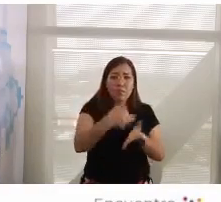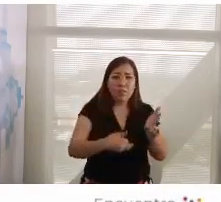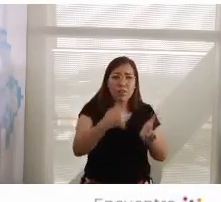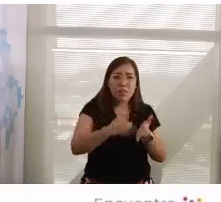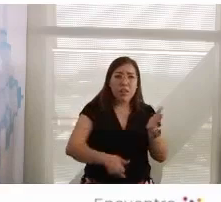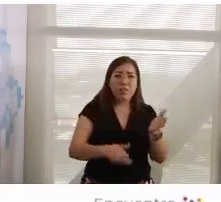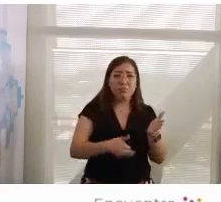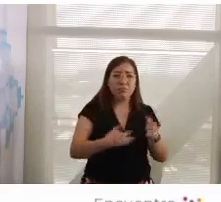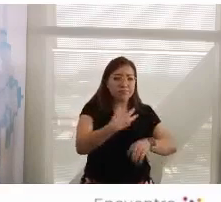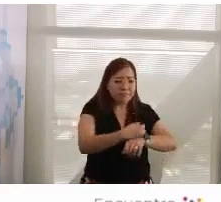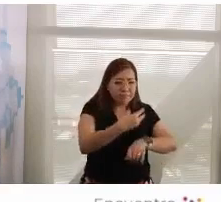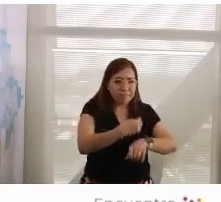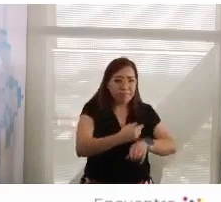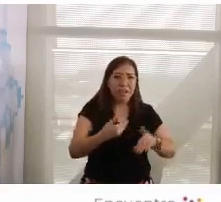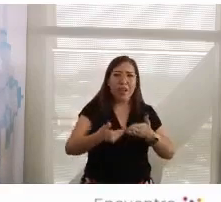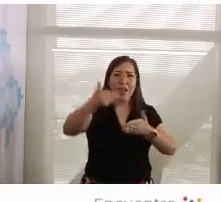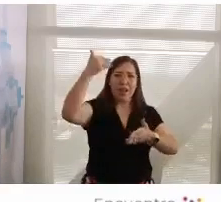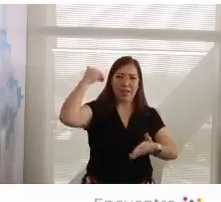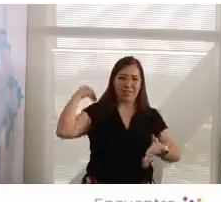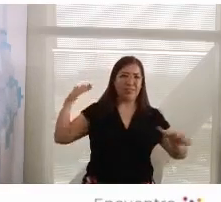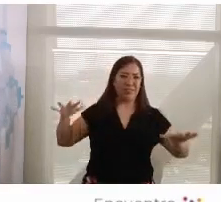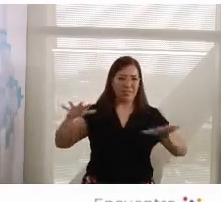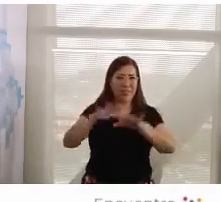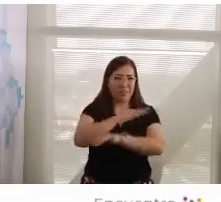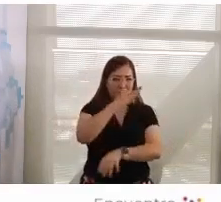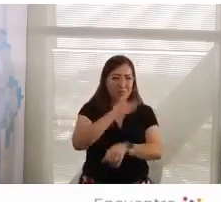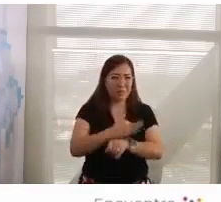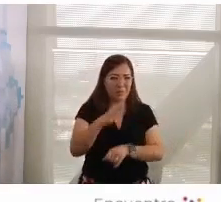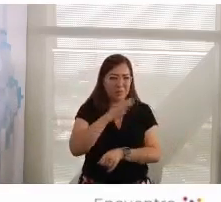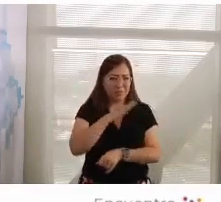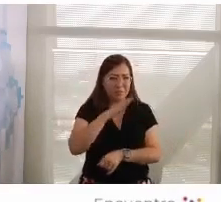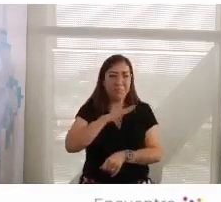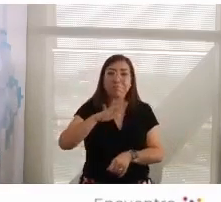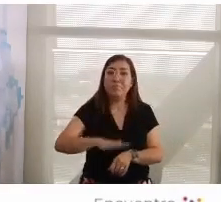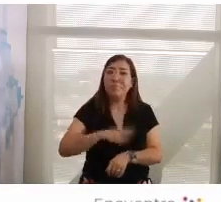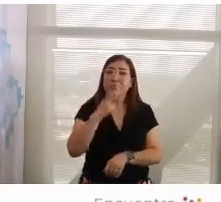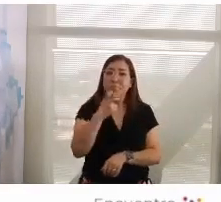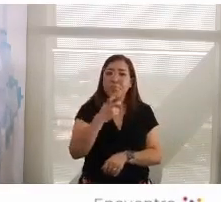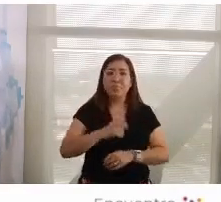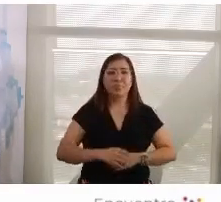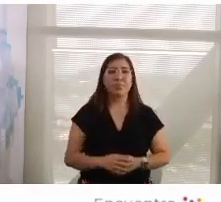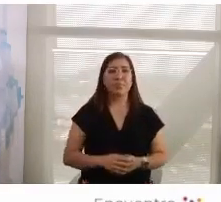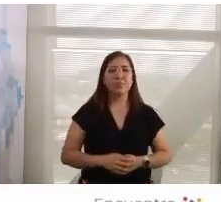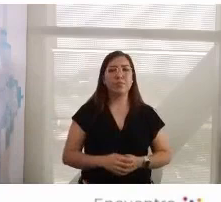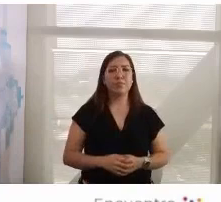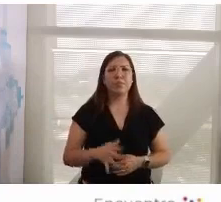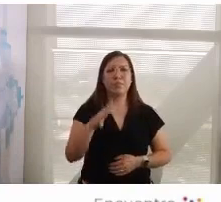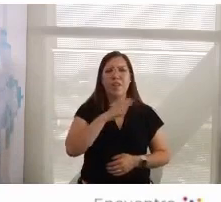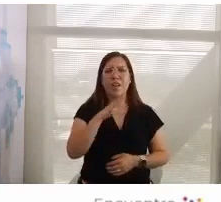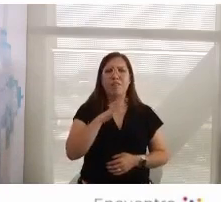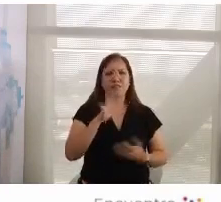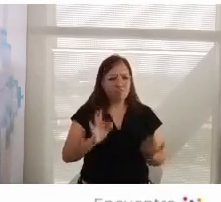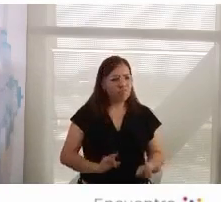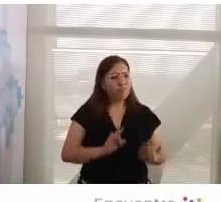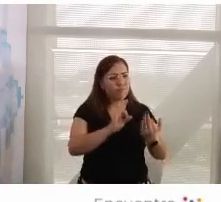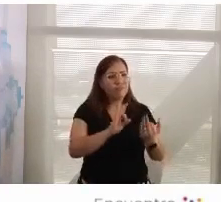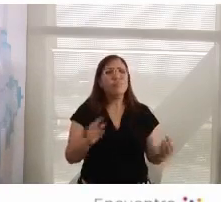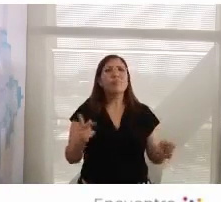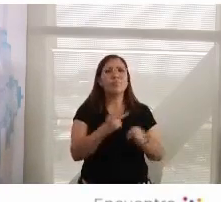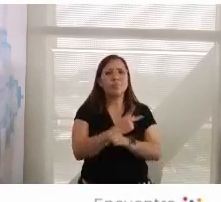Por eso, un afronto a los derechos humanos, un afronto a la confrontación a las